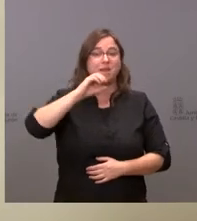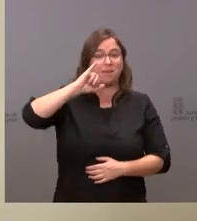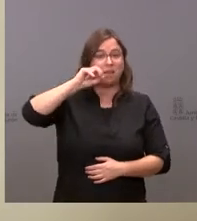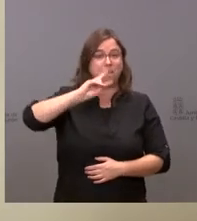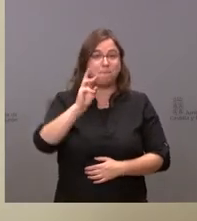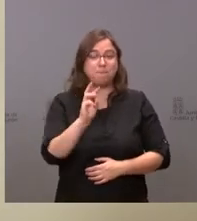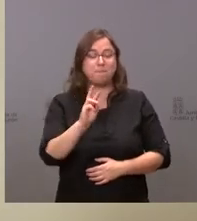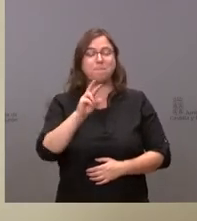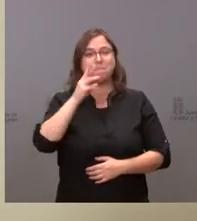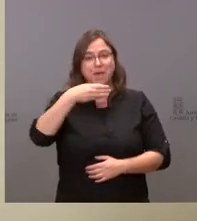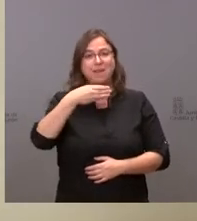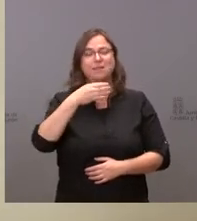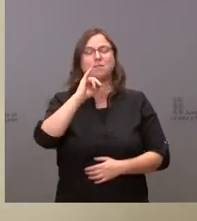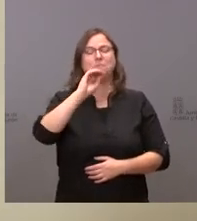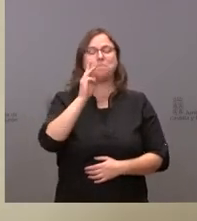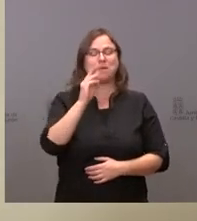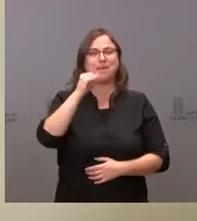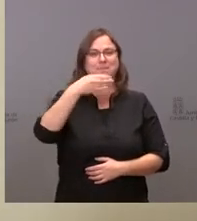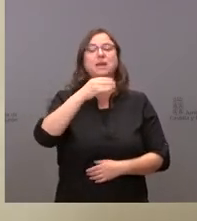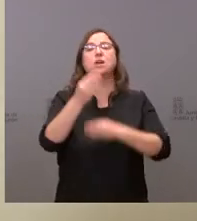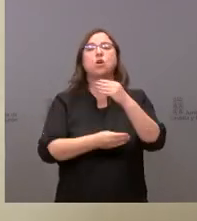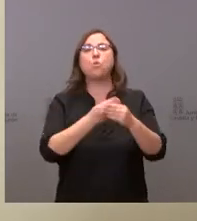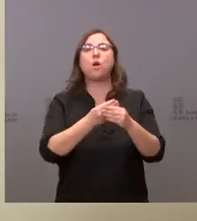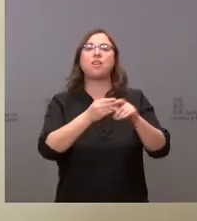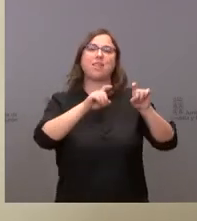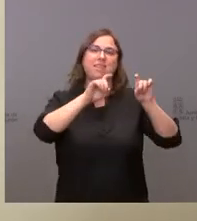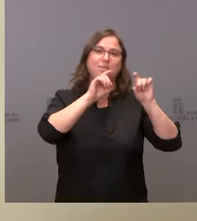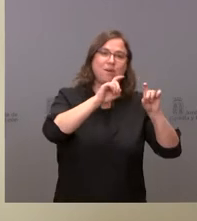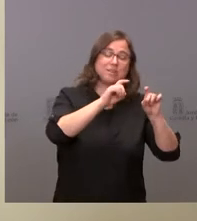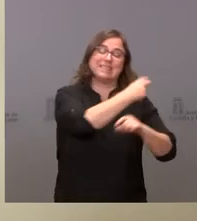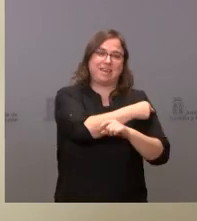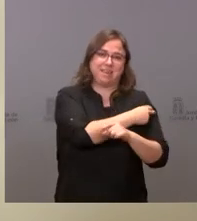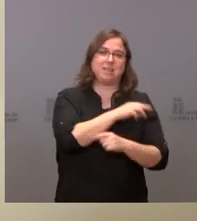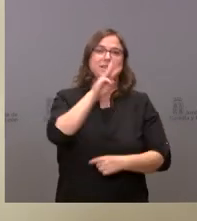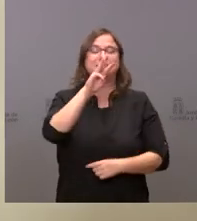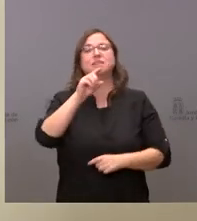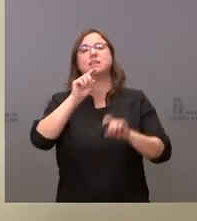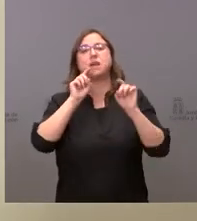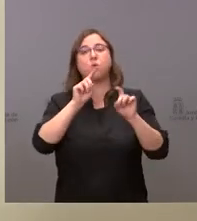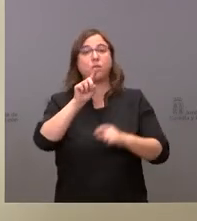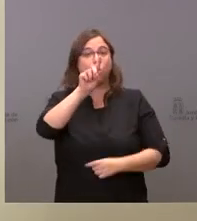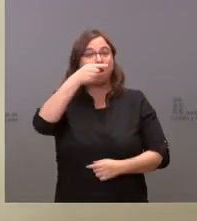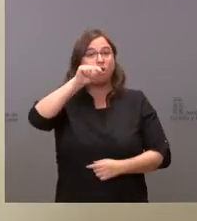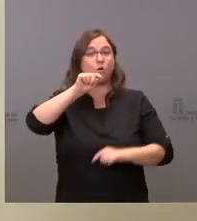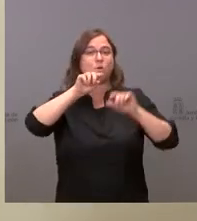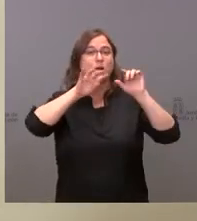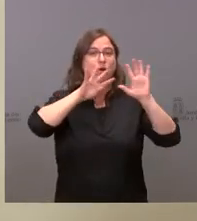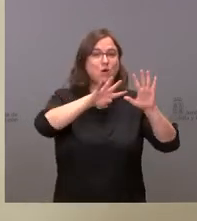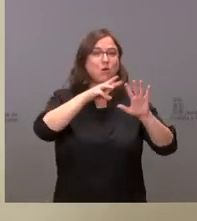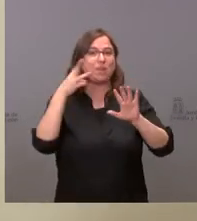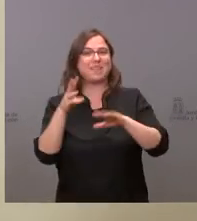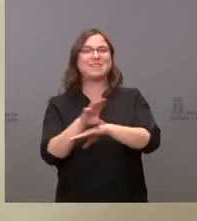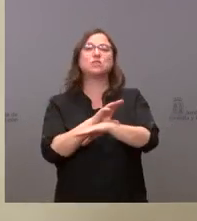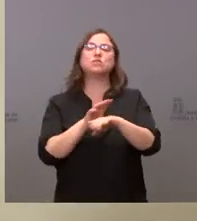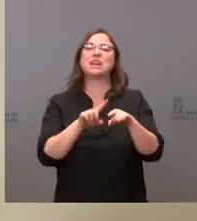Sanidad, el 3,97% en Educación y el 1,93% en la Consejería de